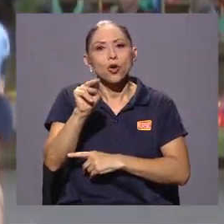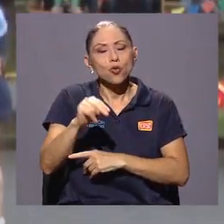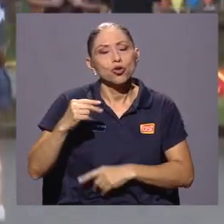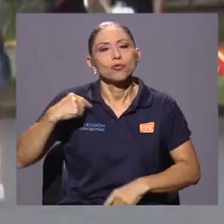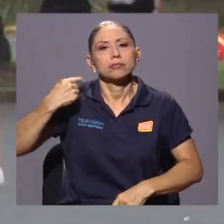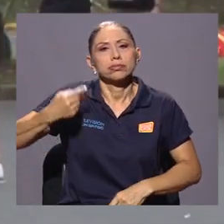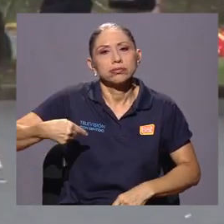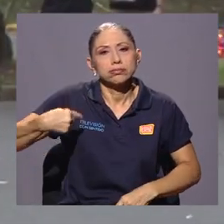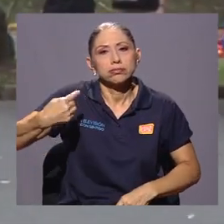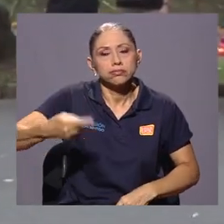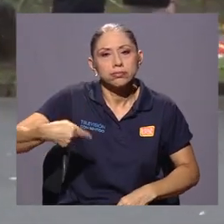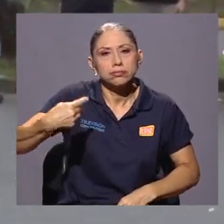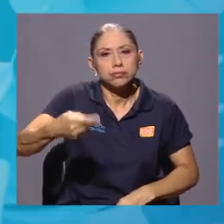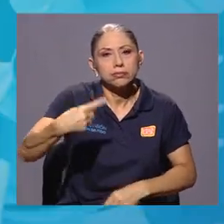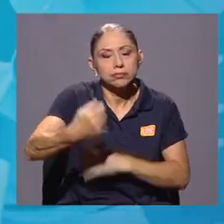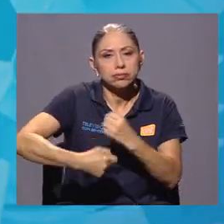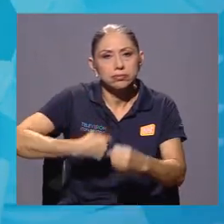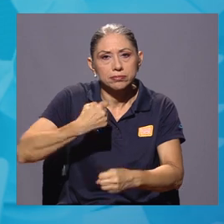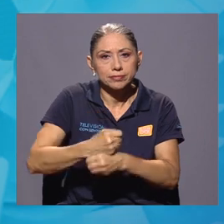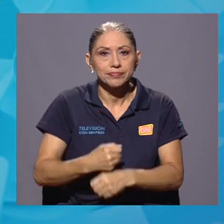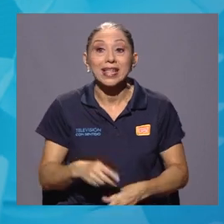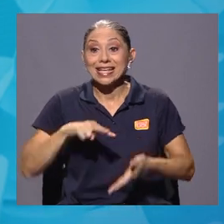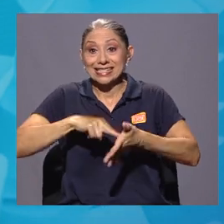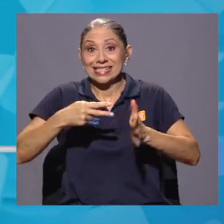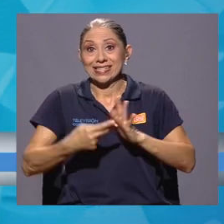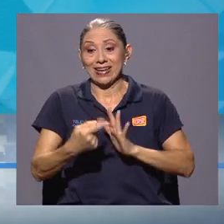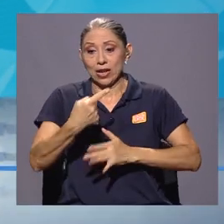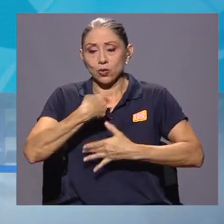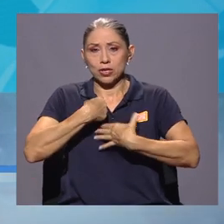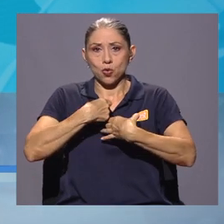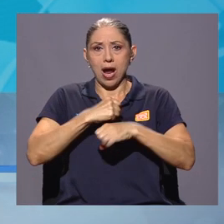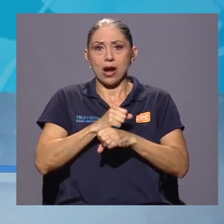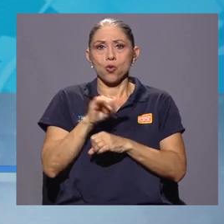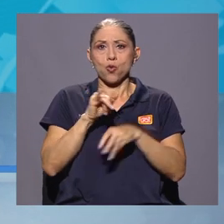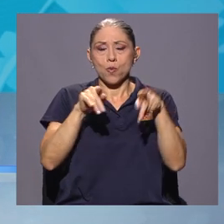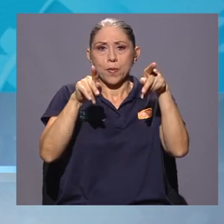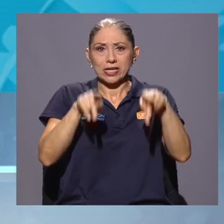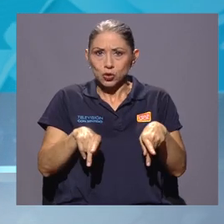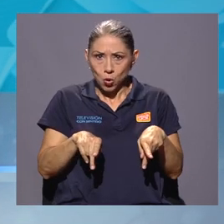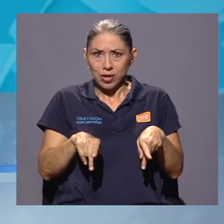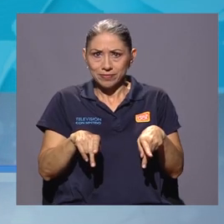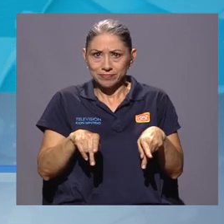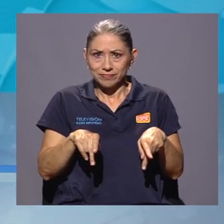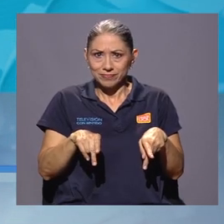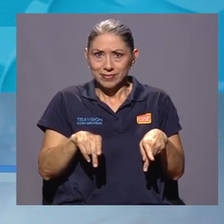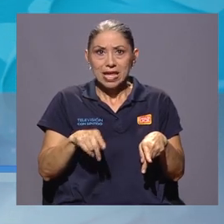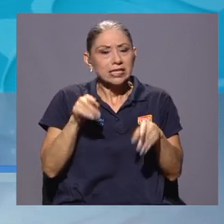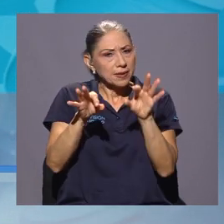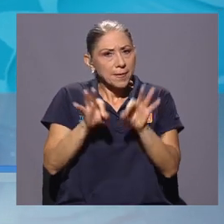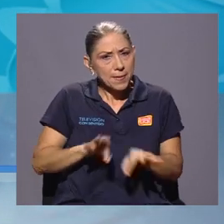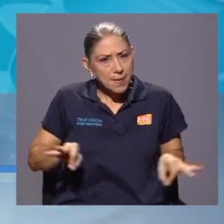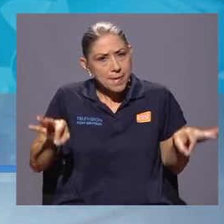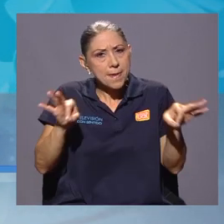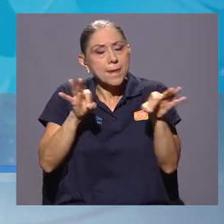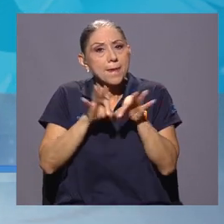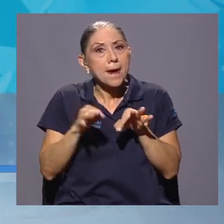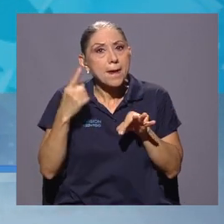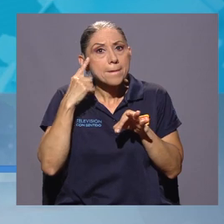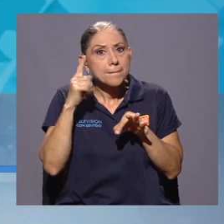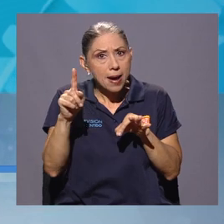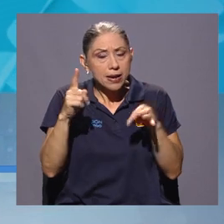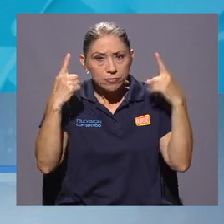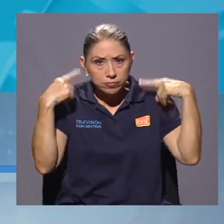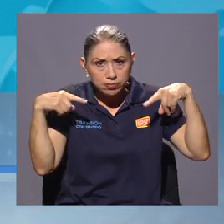es, cada acción cuenta, de ahí que lo que yo hago como persona es de gran relevancia para que